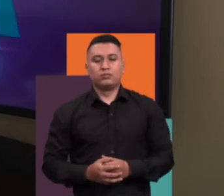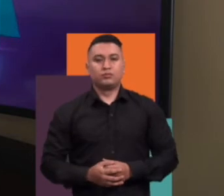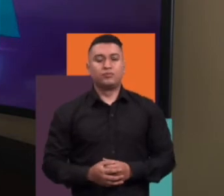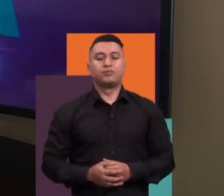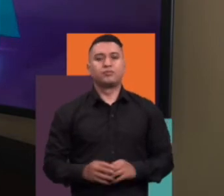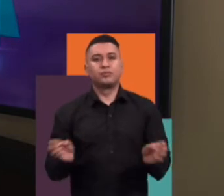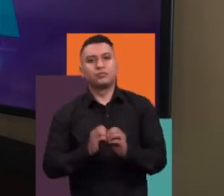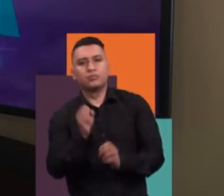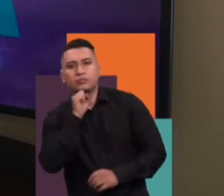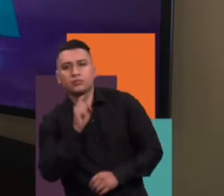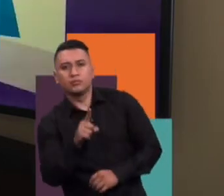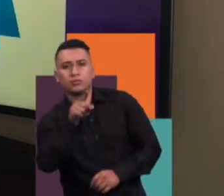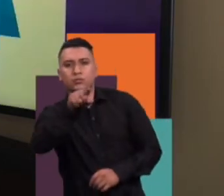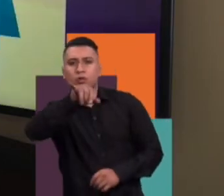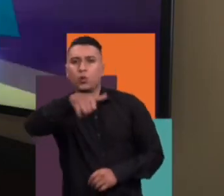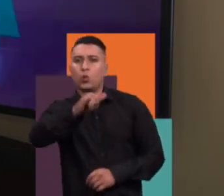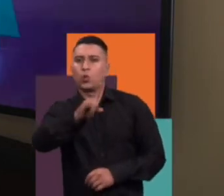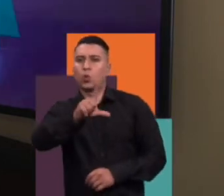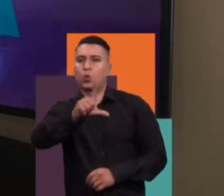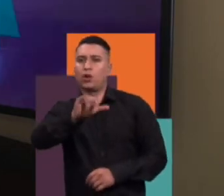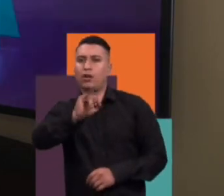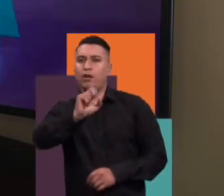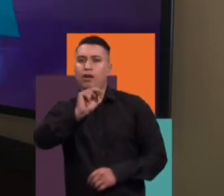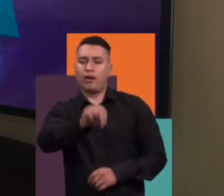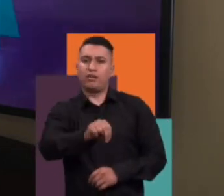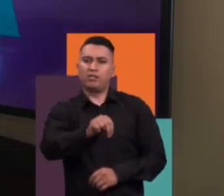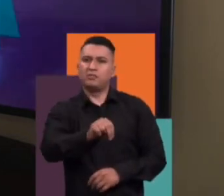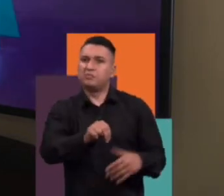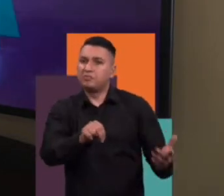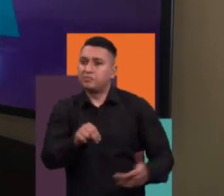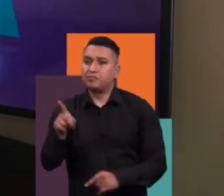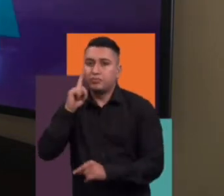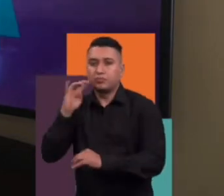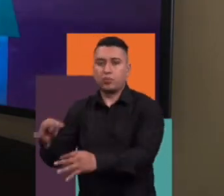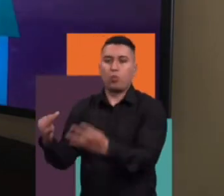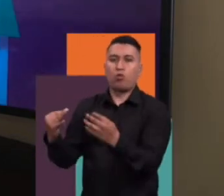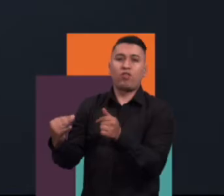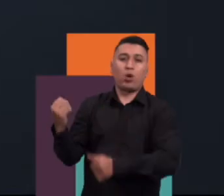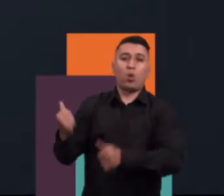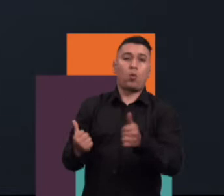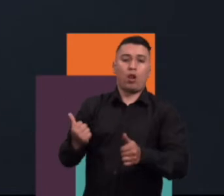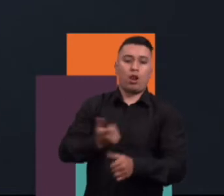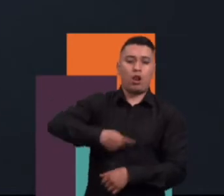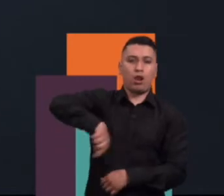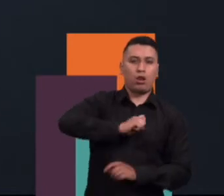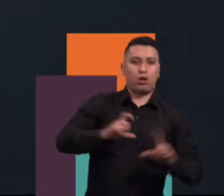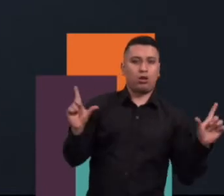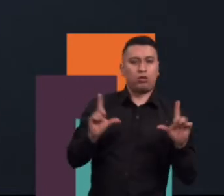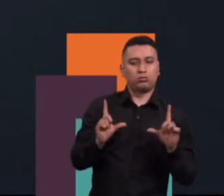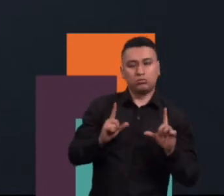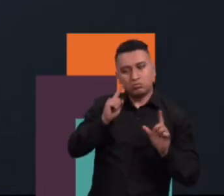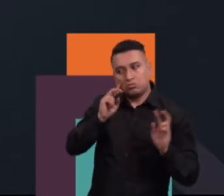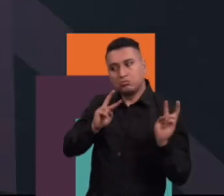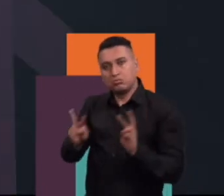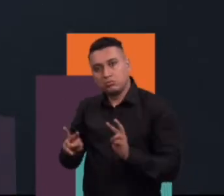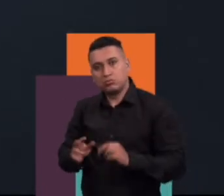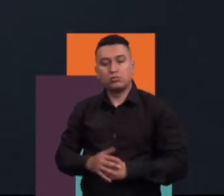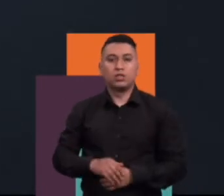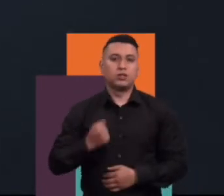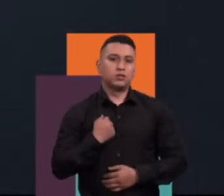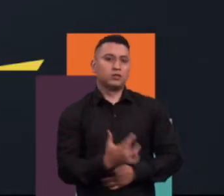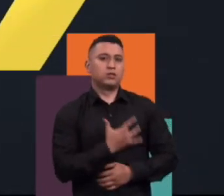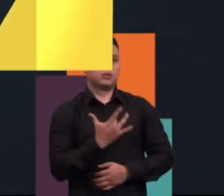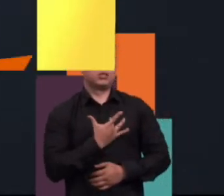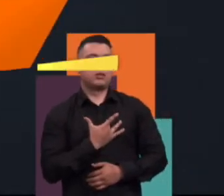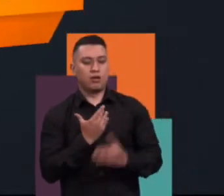Julián, ¿en qué público se piensa a la hora de tener Como Deje la Aventura? Yo me iría más por un análisis